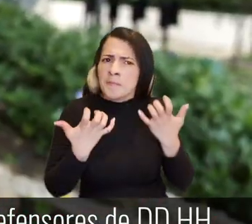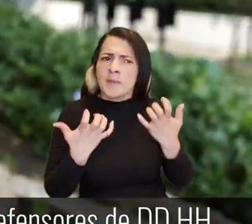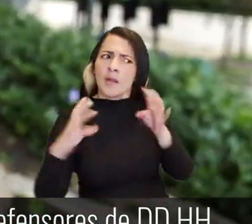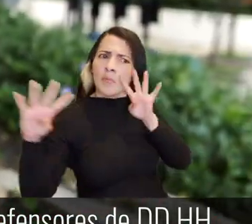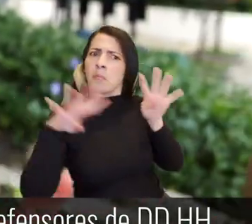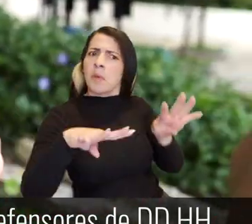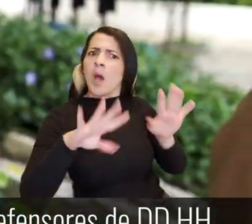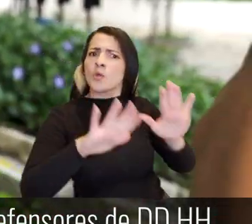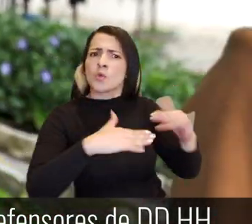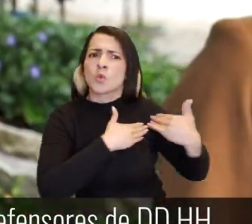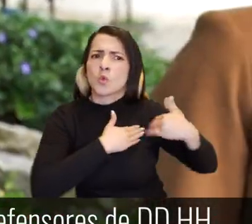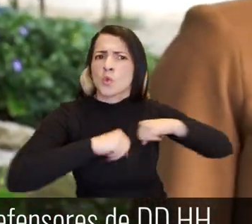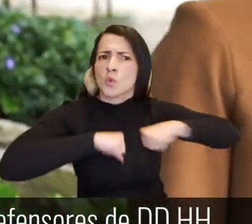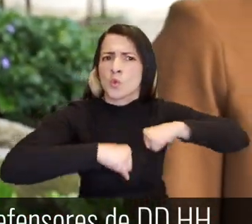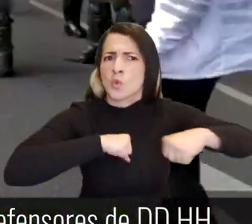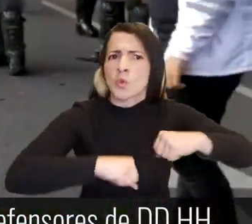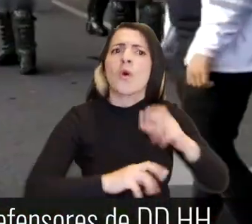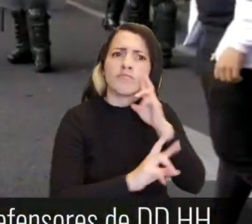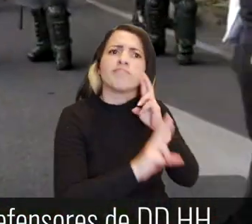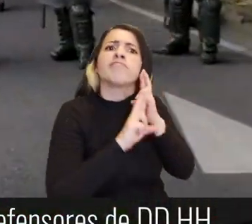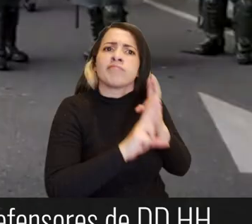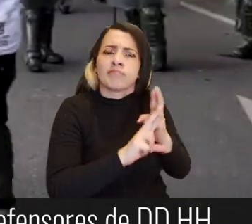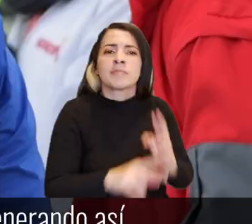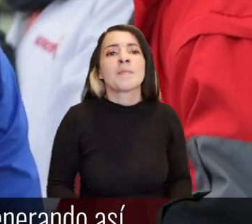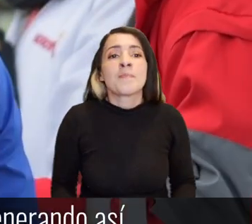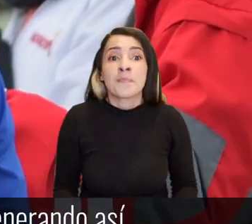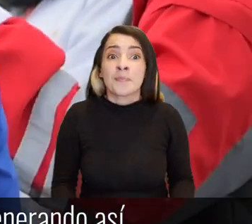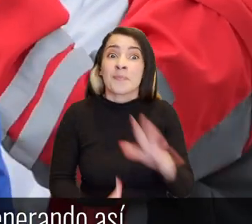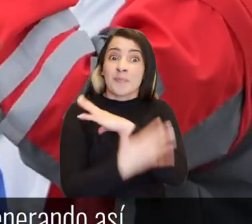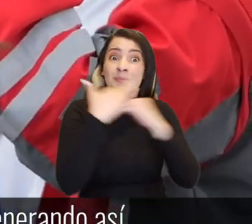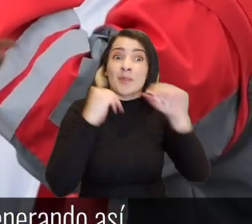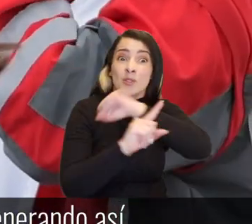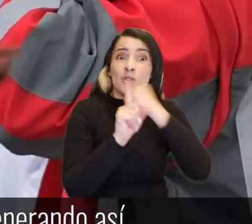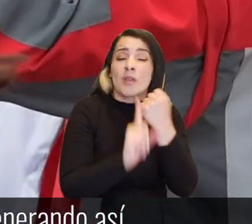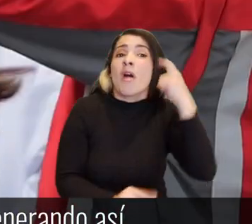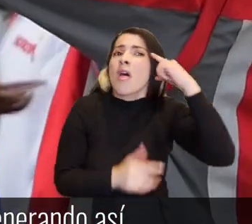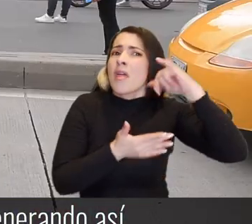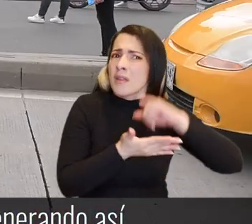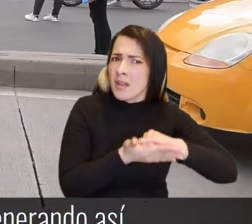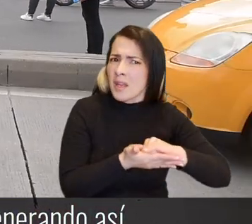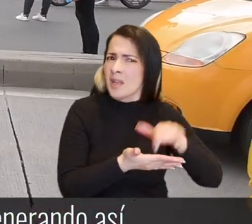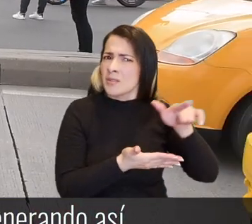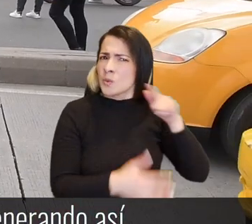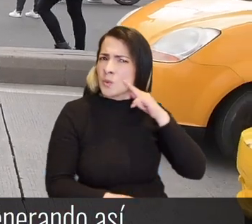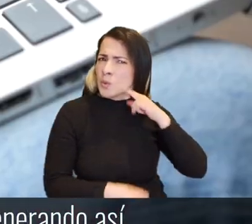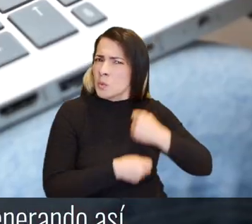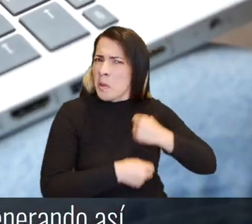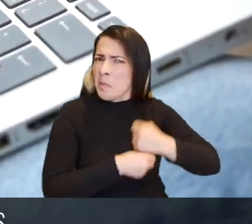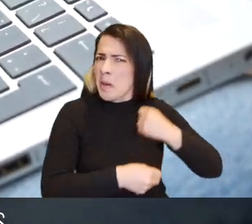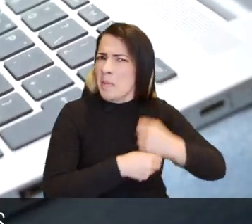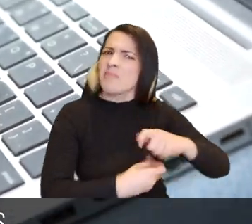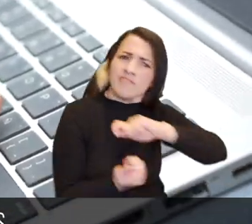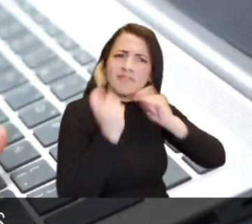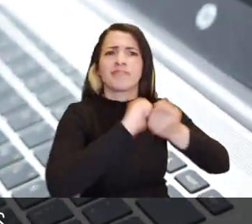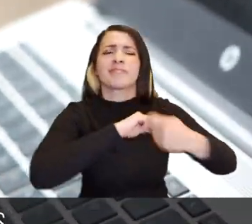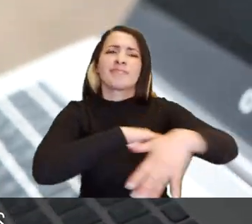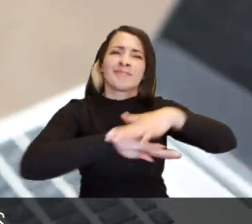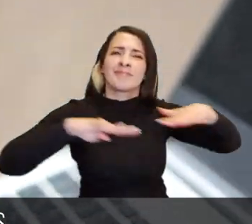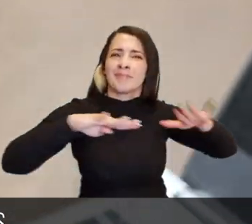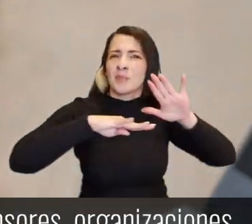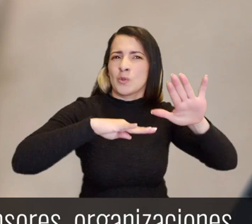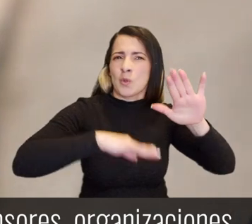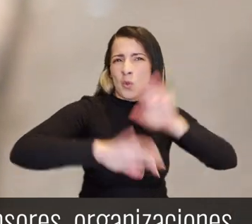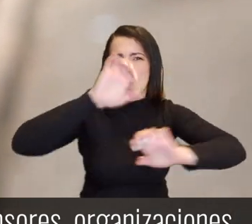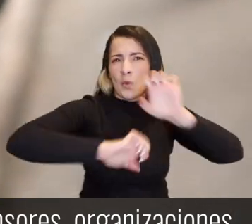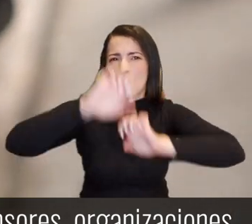reconocer su labor como defensoras y defensores de derechos humanos para mitigar la estigmatización de sus labores, generando así unas redes de defensores y